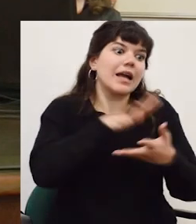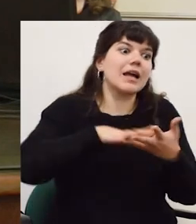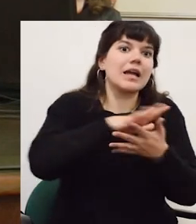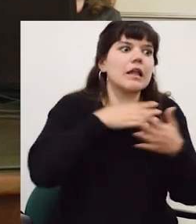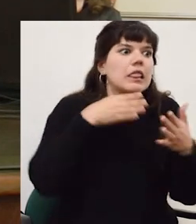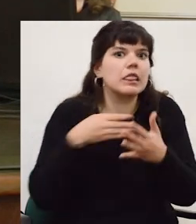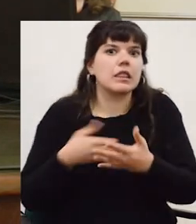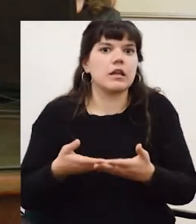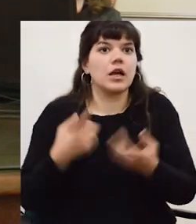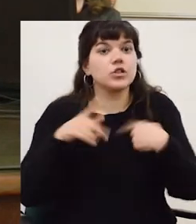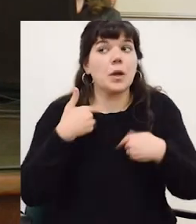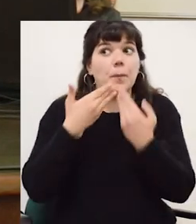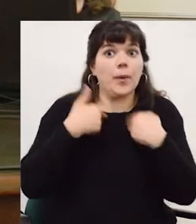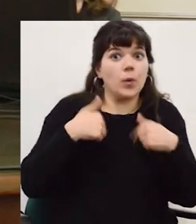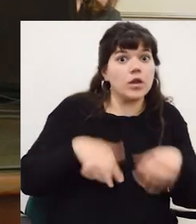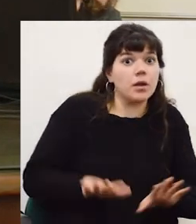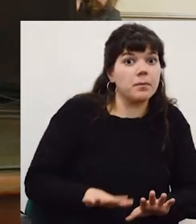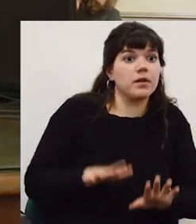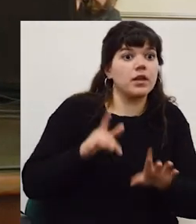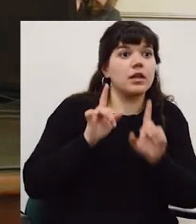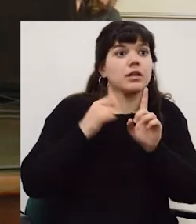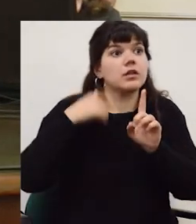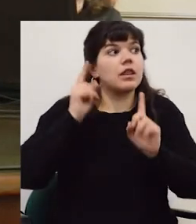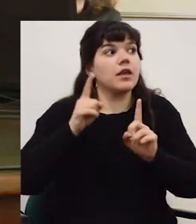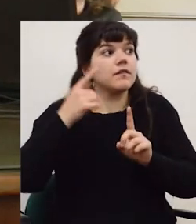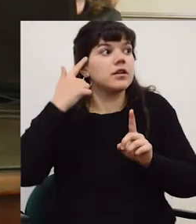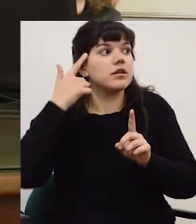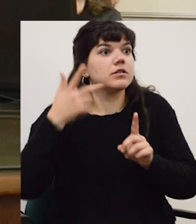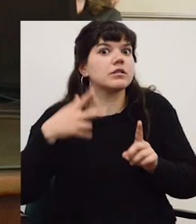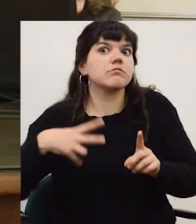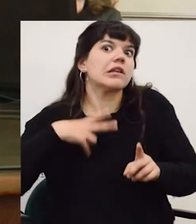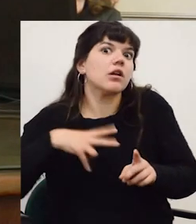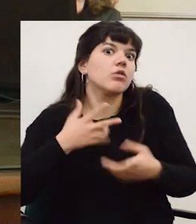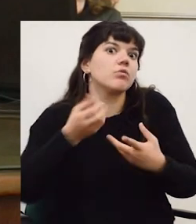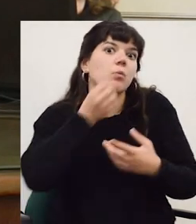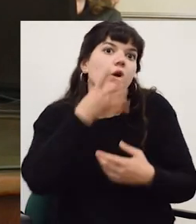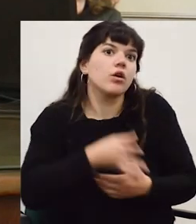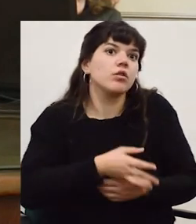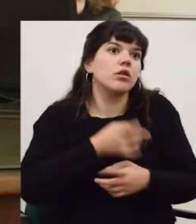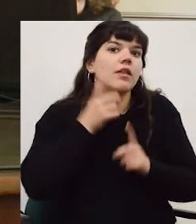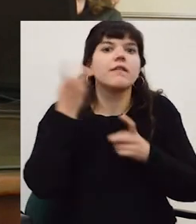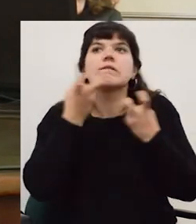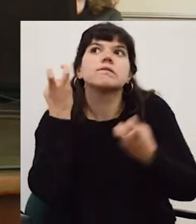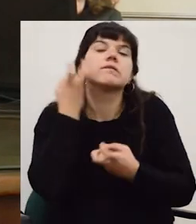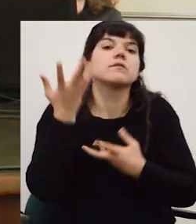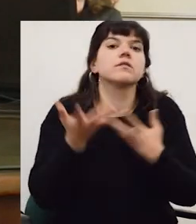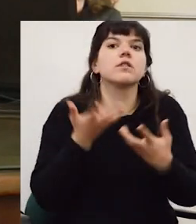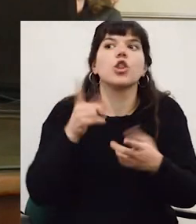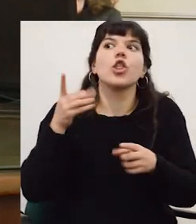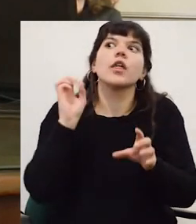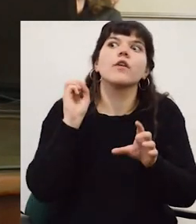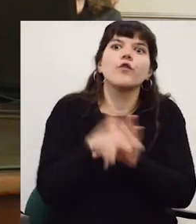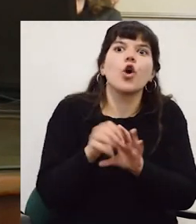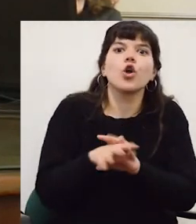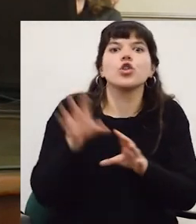que está también restringido bueno está complicado cuando me preguntaron yo le dije miren hay que ir con un libro los buenos y los ricos